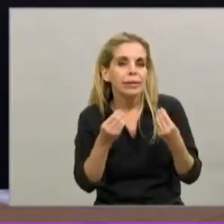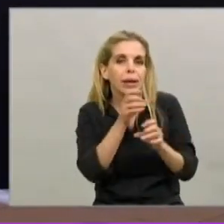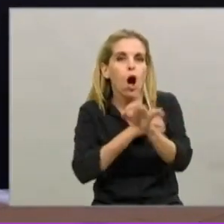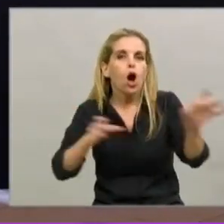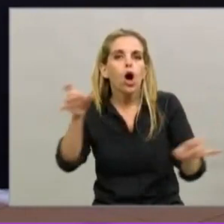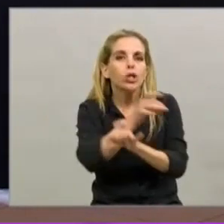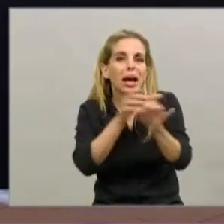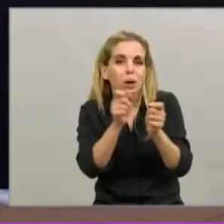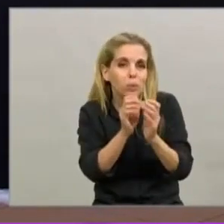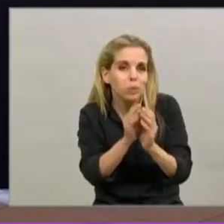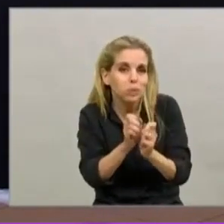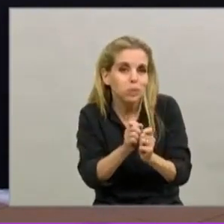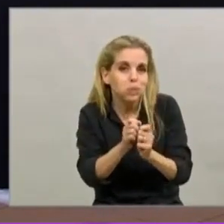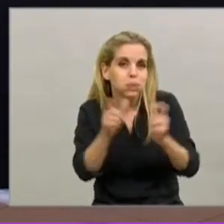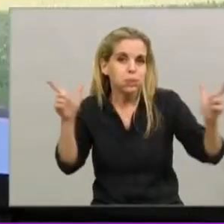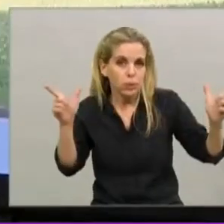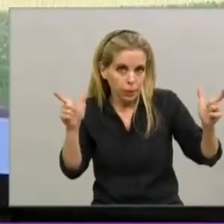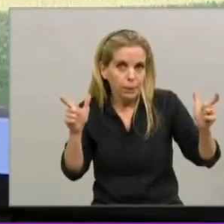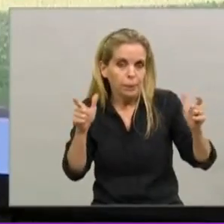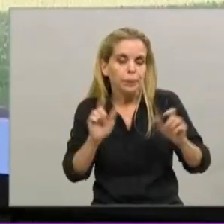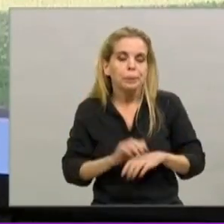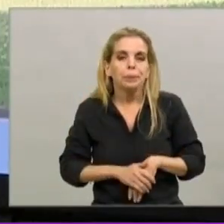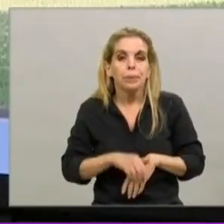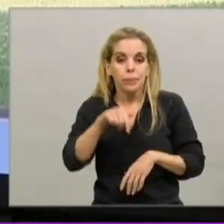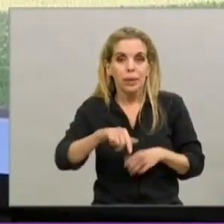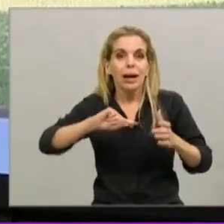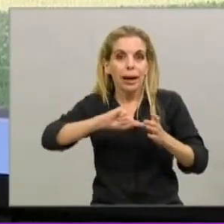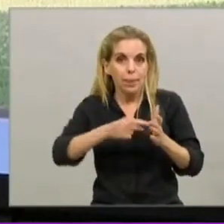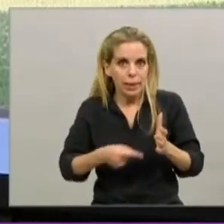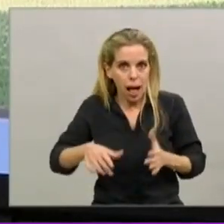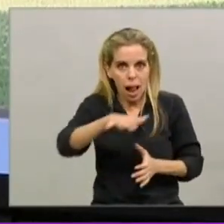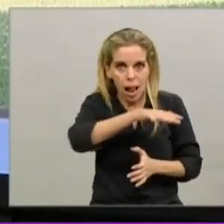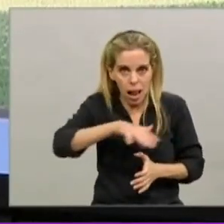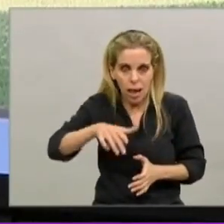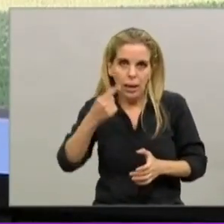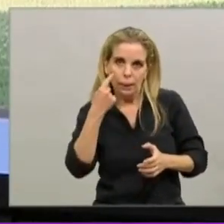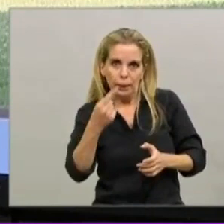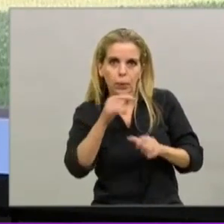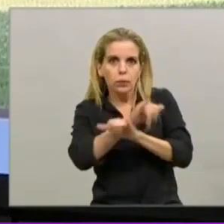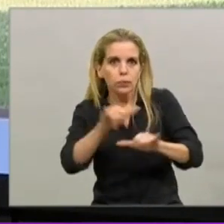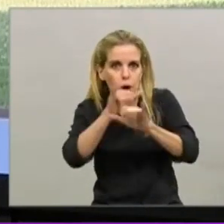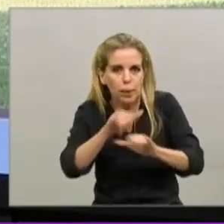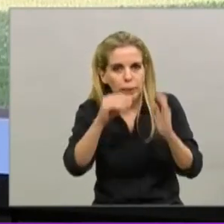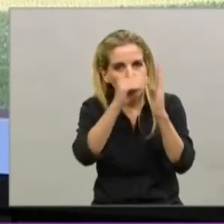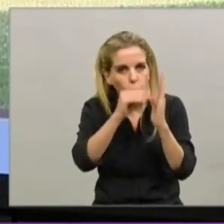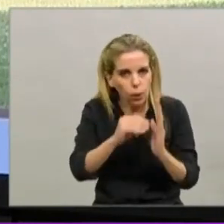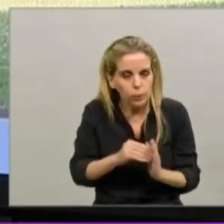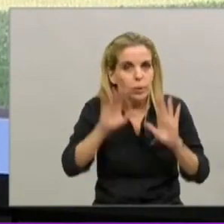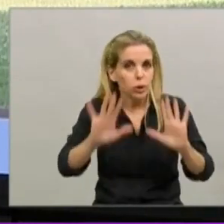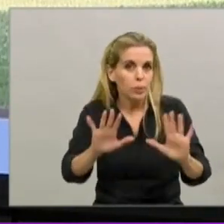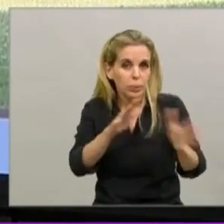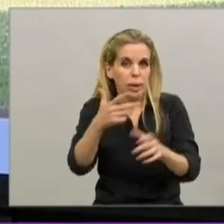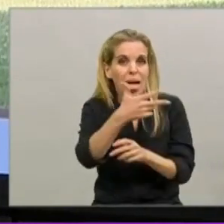Es que los casos crezcan en forma exponencial. En la Ciudad de Buenos Aires, si vemos esos datos, hace tres semanas